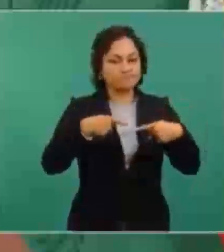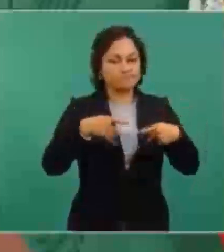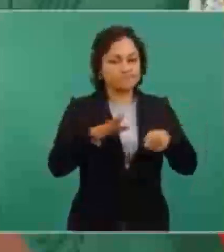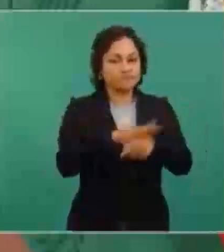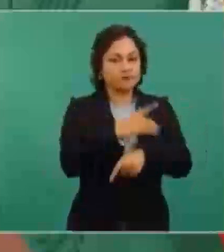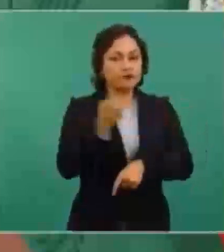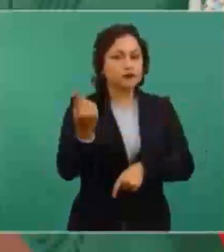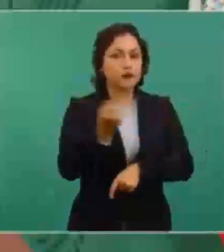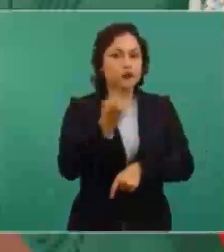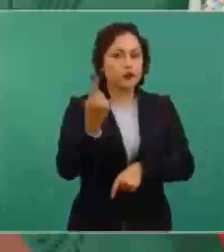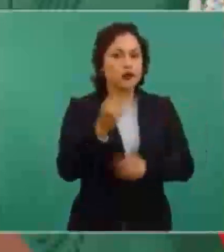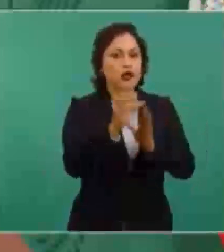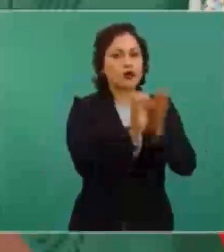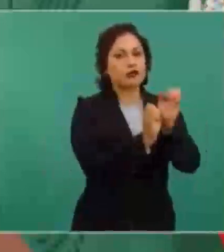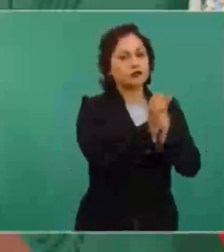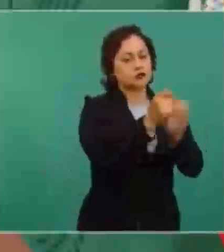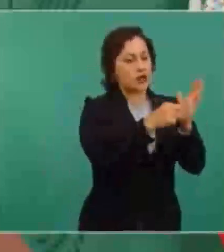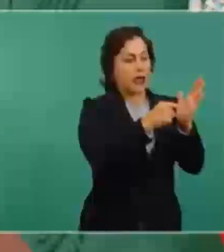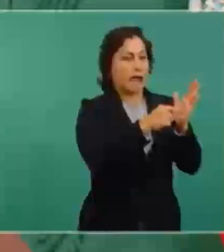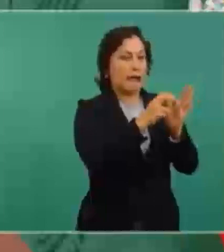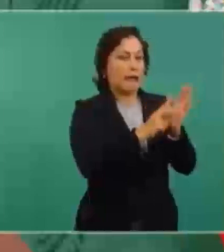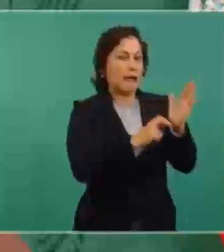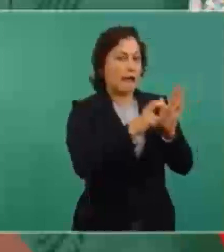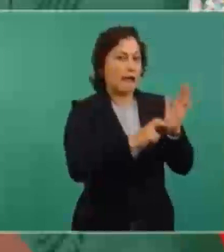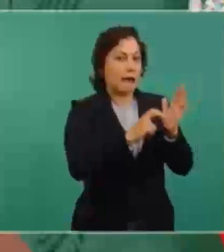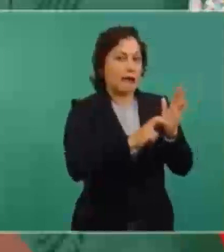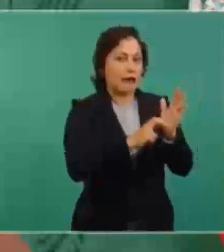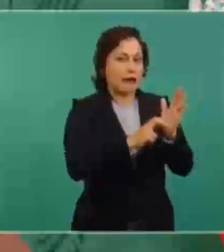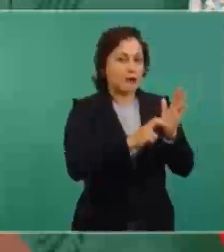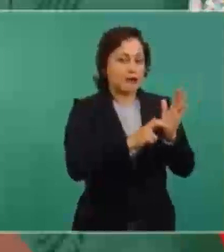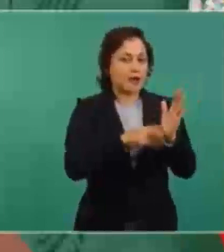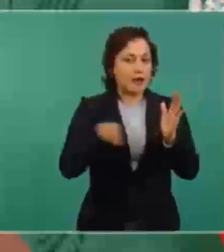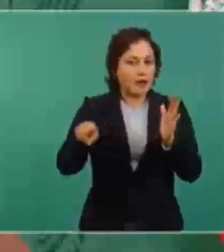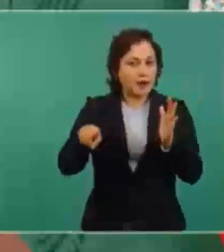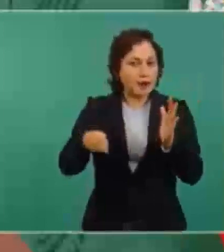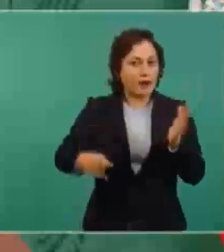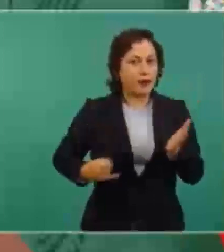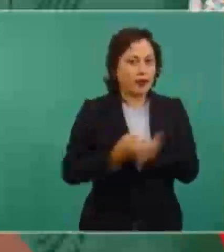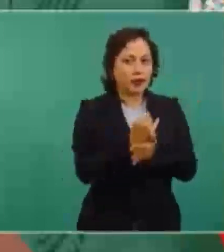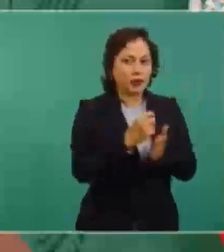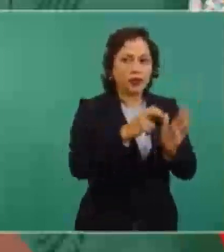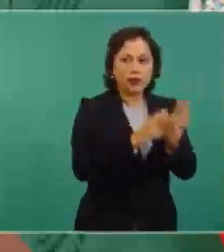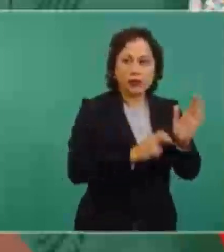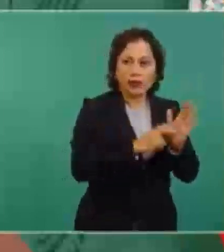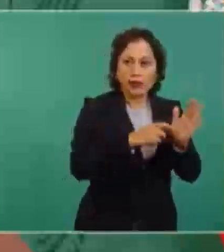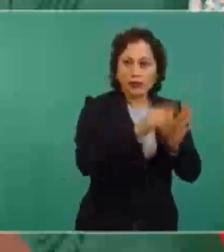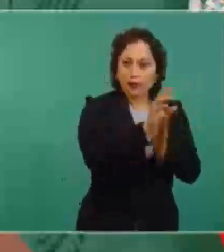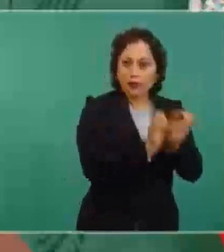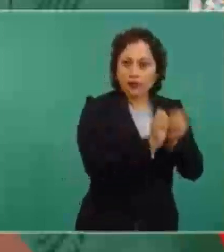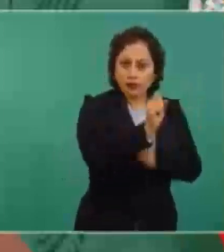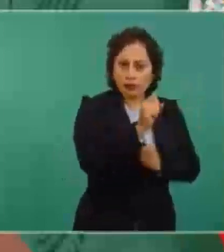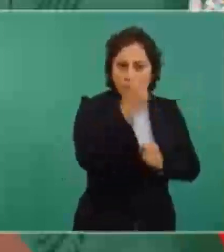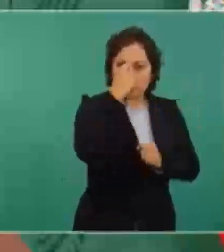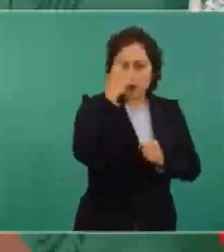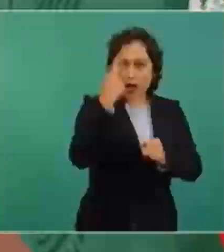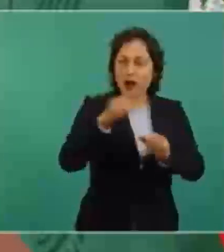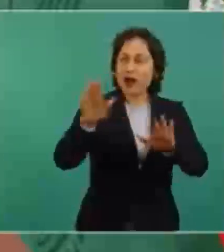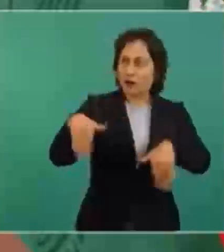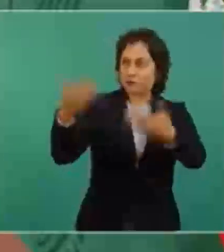la Constitución. Y modificaron la Constitución para sacar el tesoro.